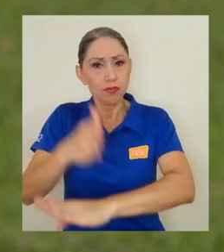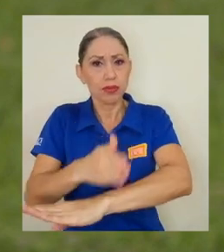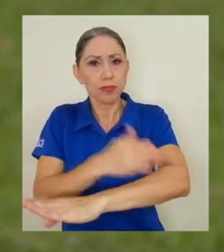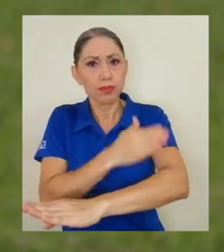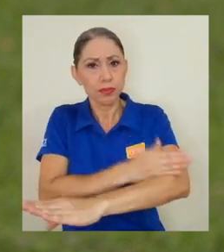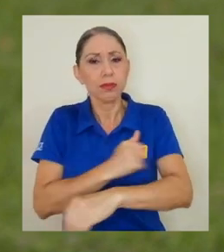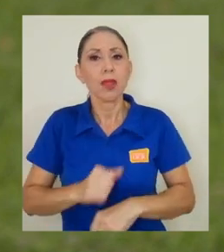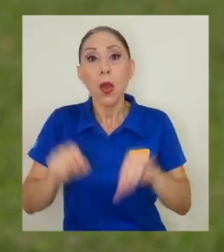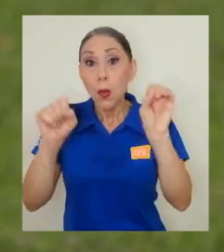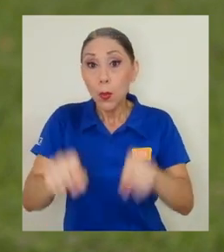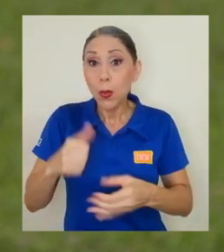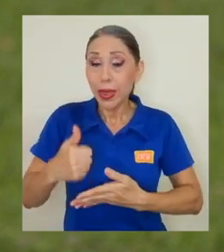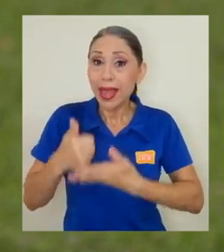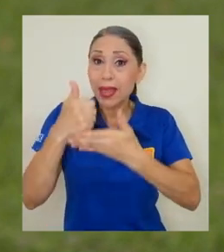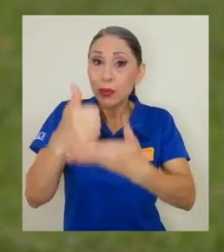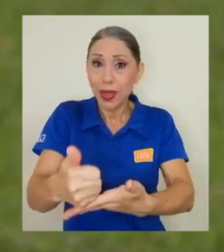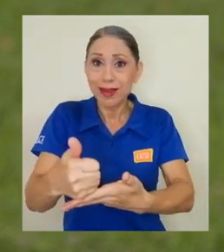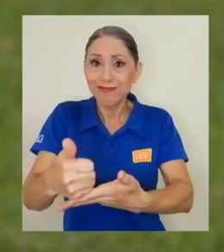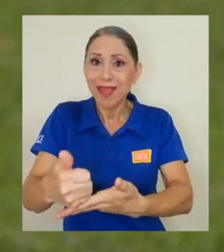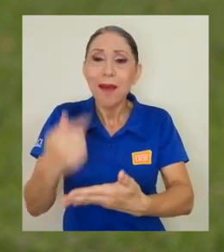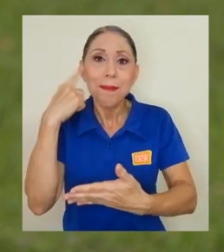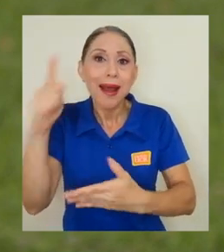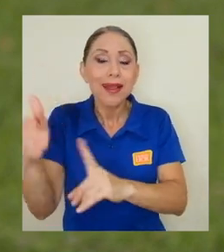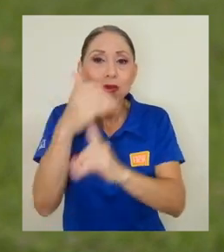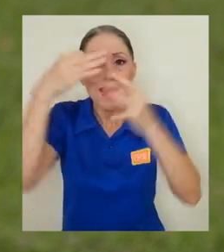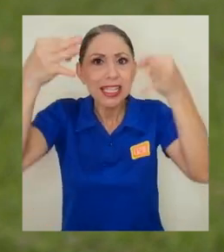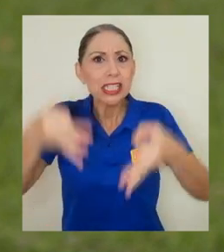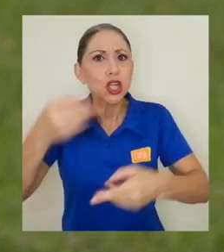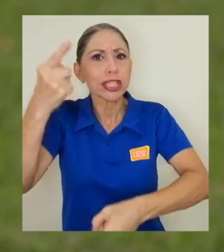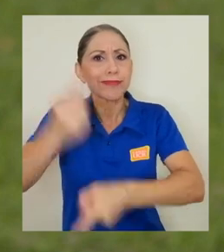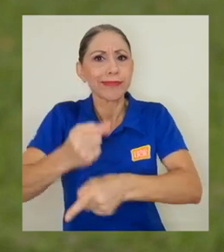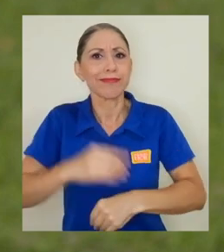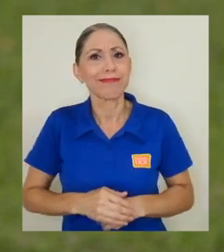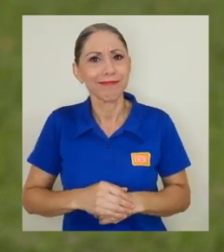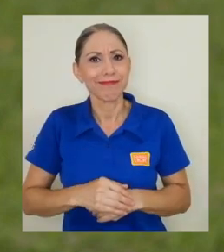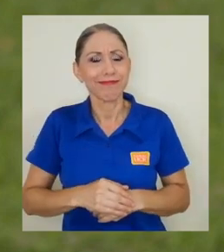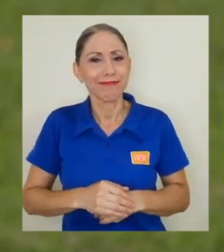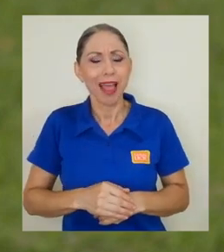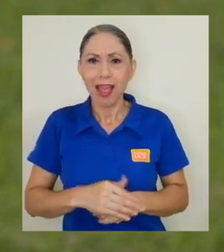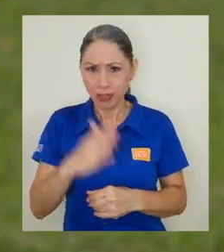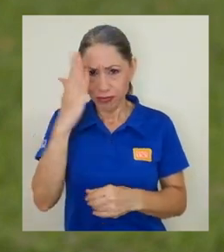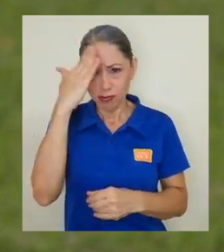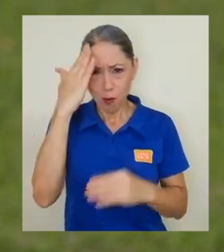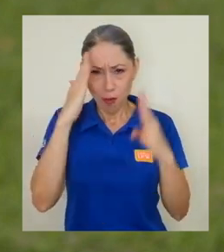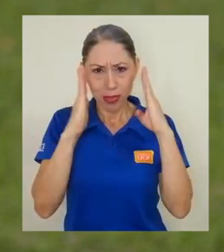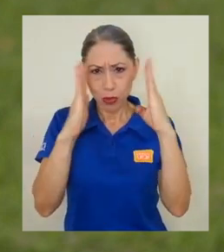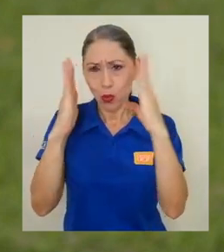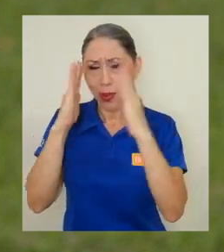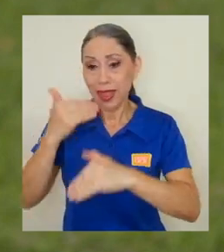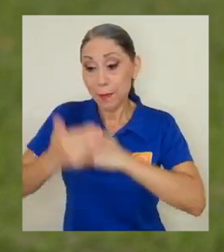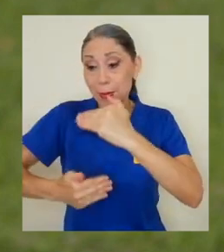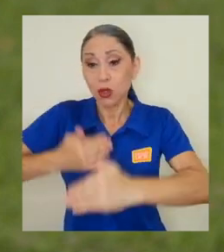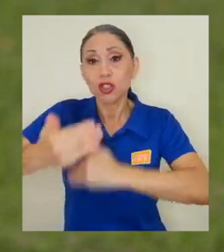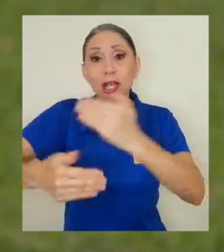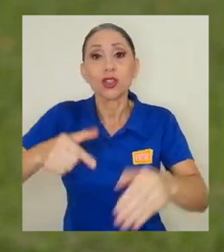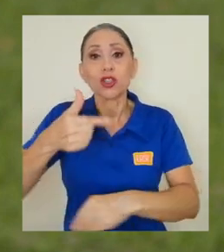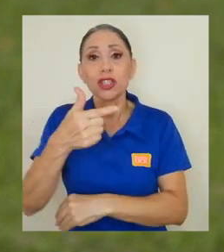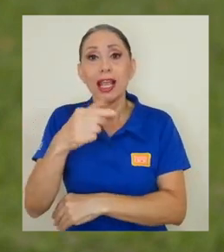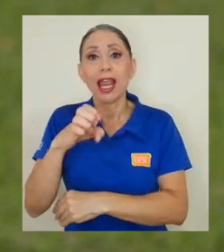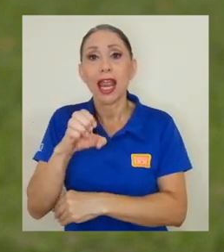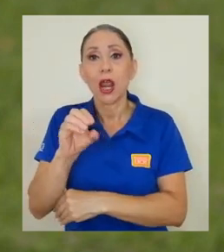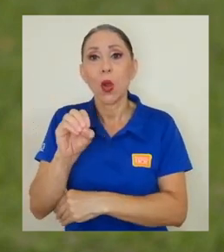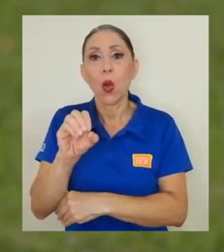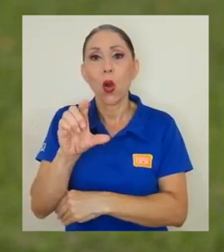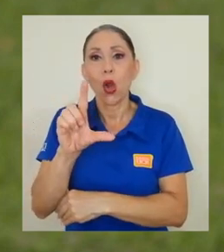en la toma de decisiones de forma más asertiva, tomando en cuenta los procesos geológicos que se dan